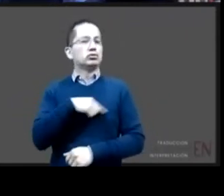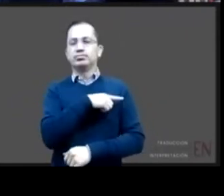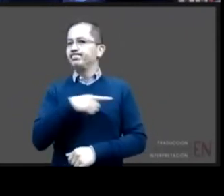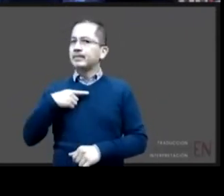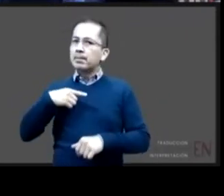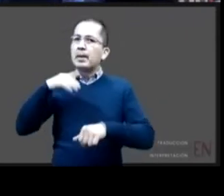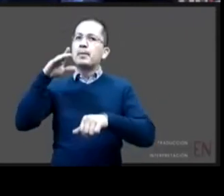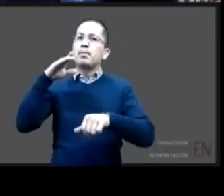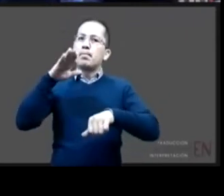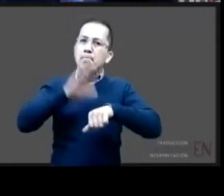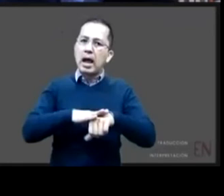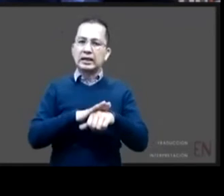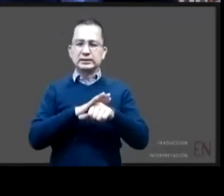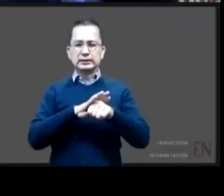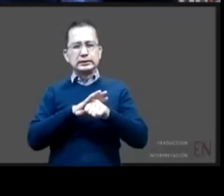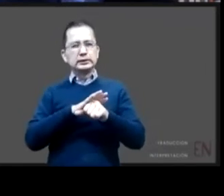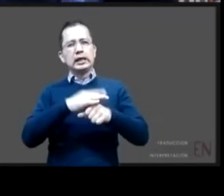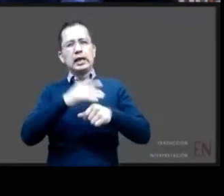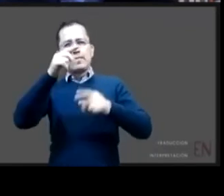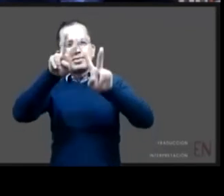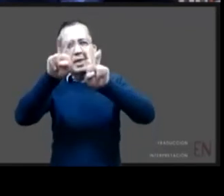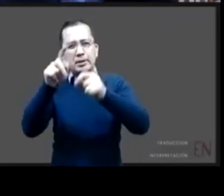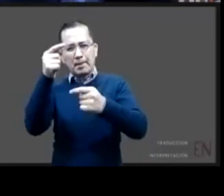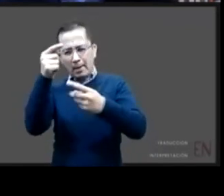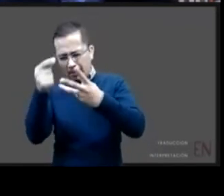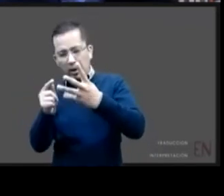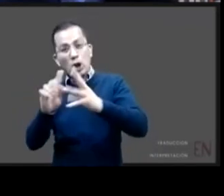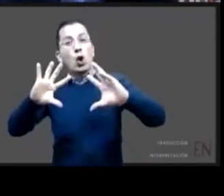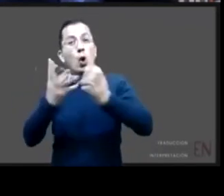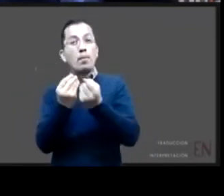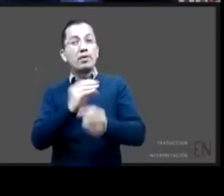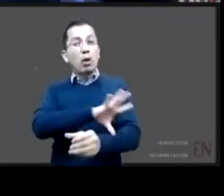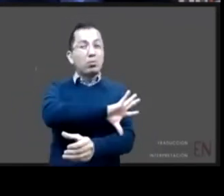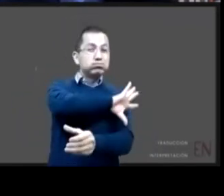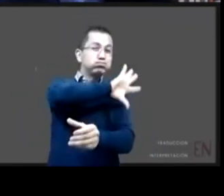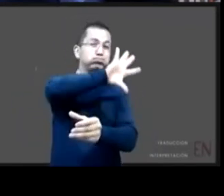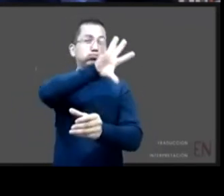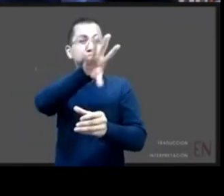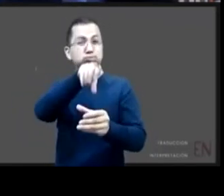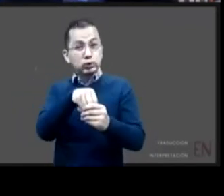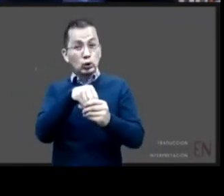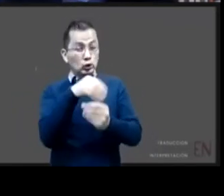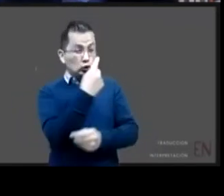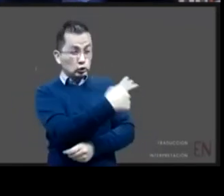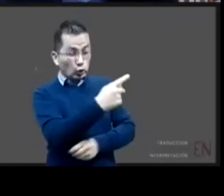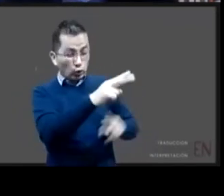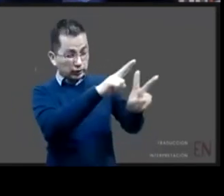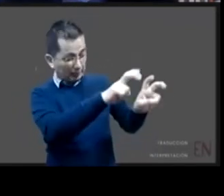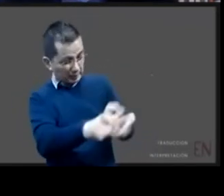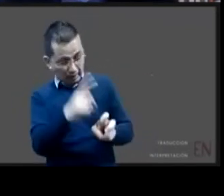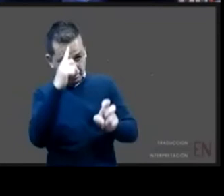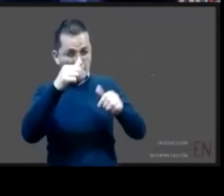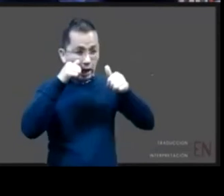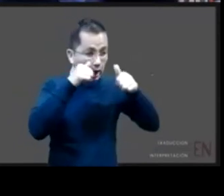y de esta manera dirigir los esfuerzos para tener alternativas lo decías hace un momento Ricardo las procuradurías